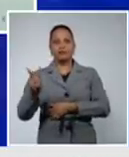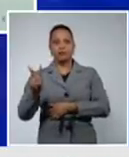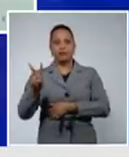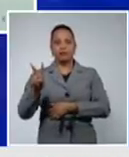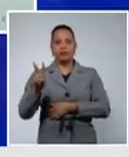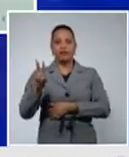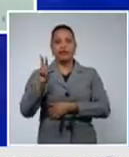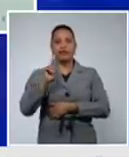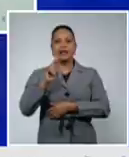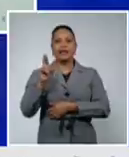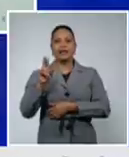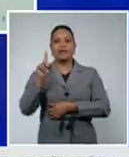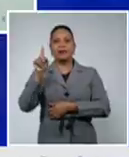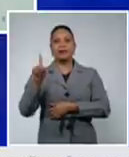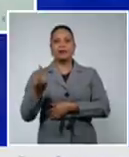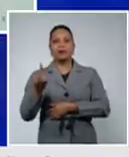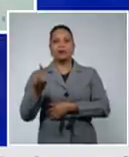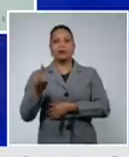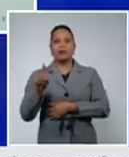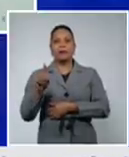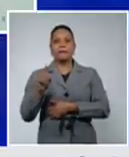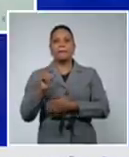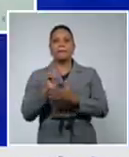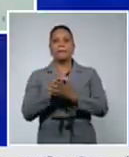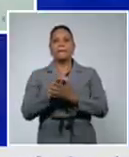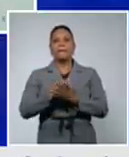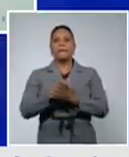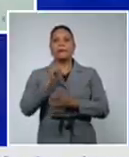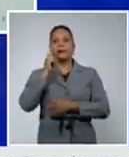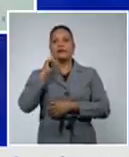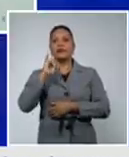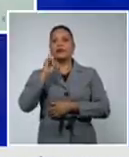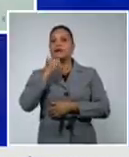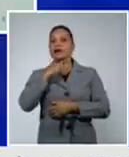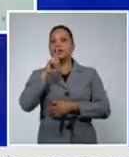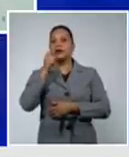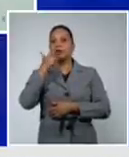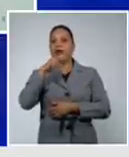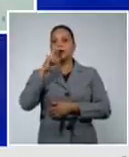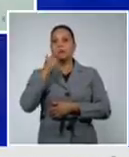Remedios Manicaragua y Caibarín un caso autóctono de cada 1